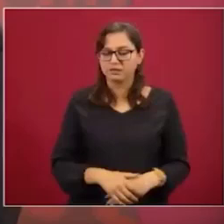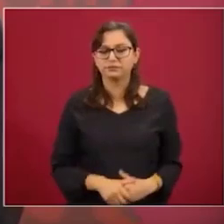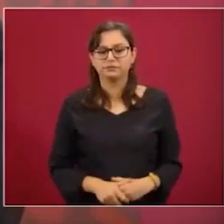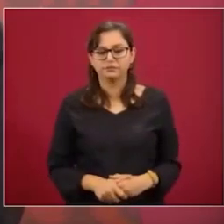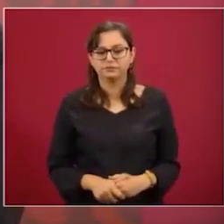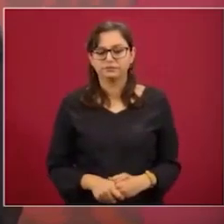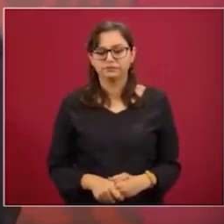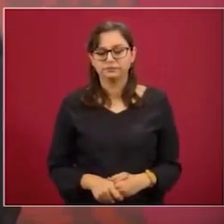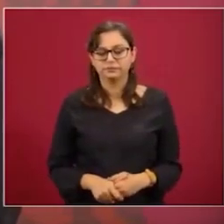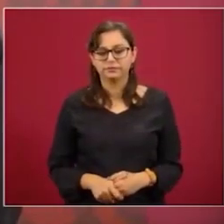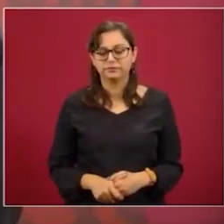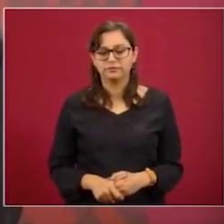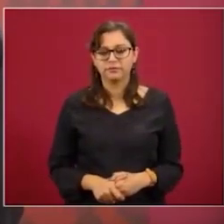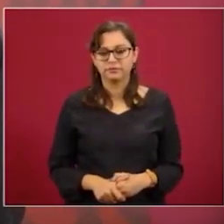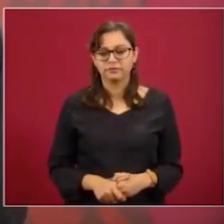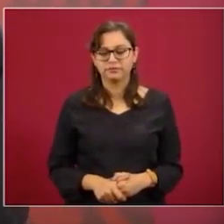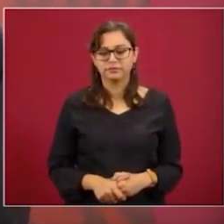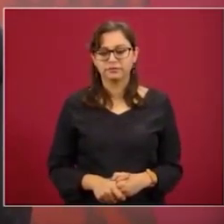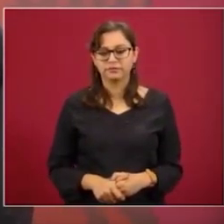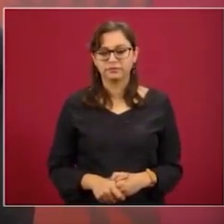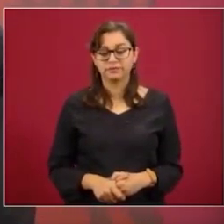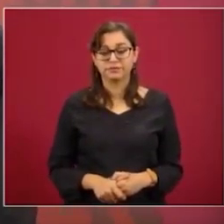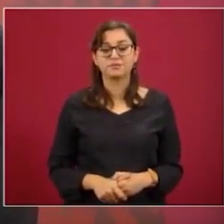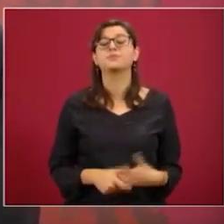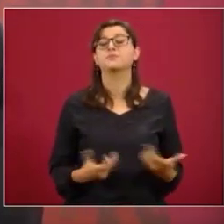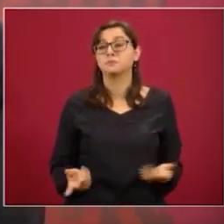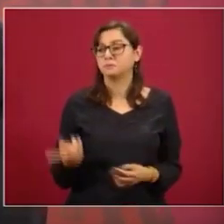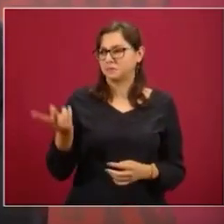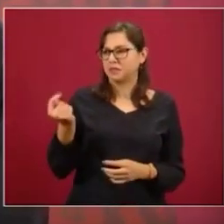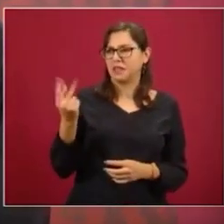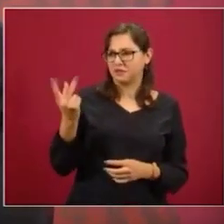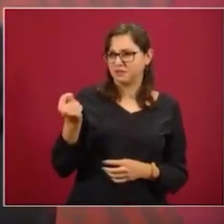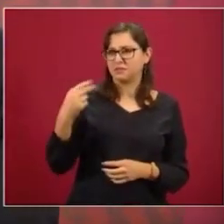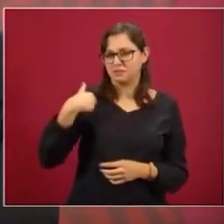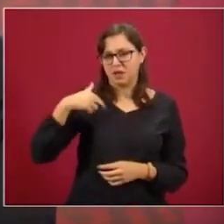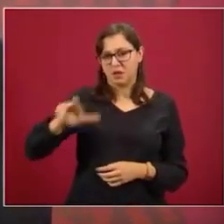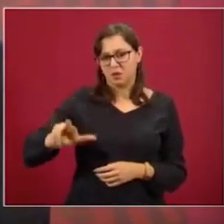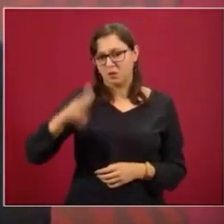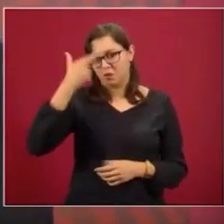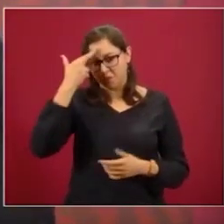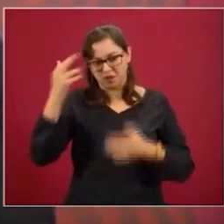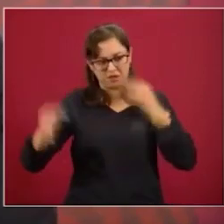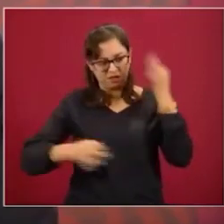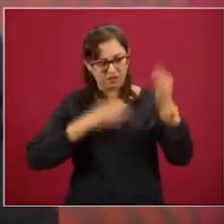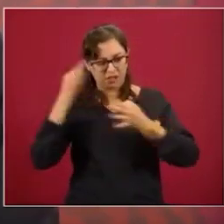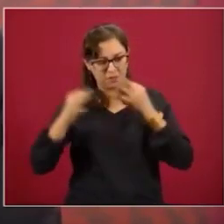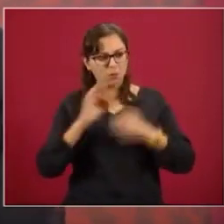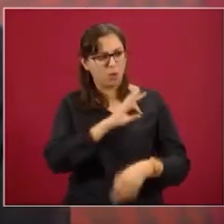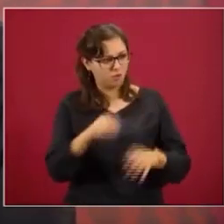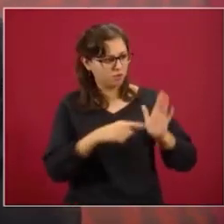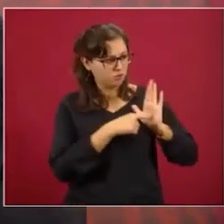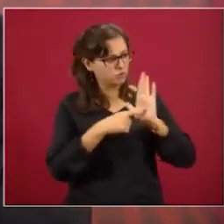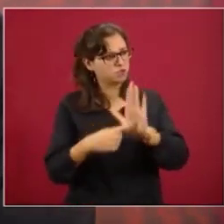mensajes en televisión, algún día los rescatamos,